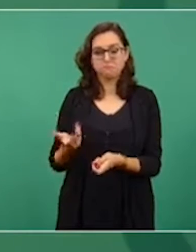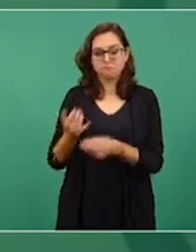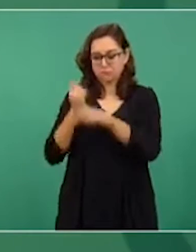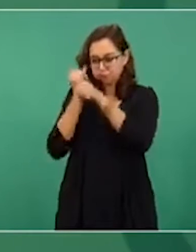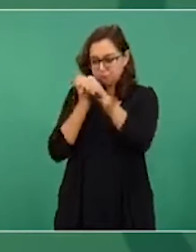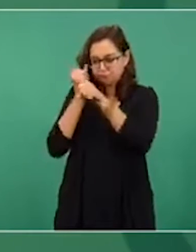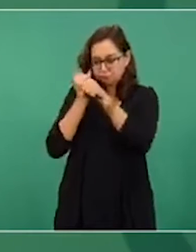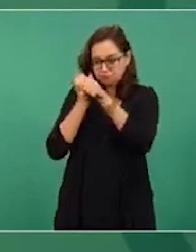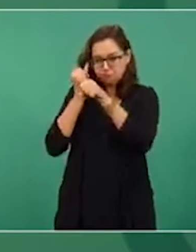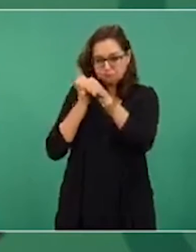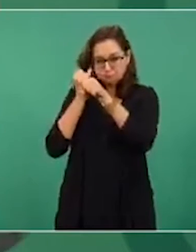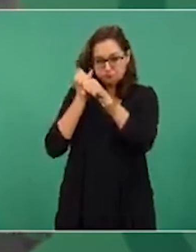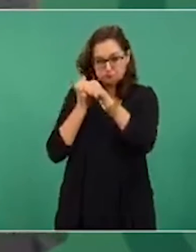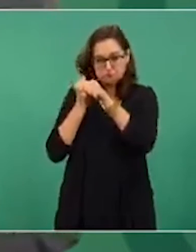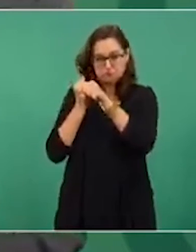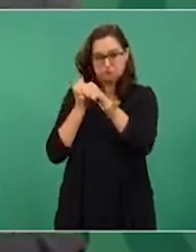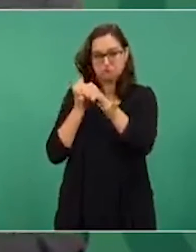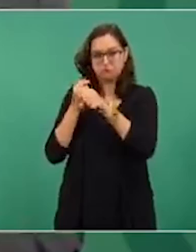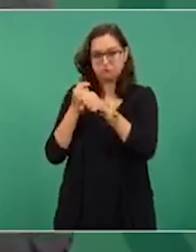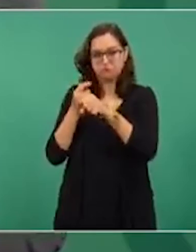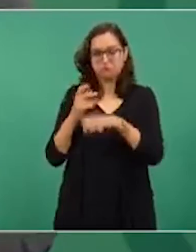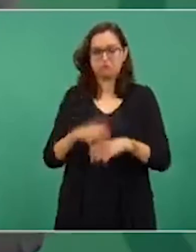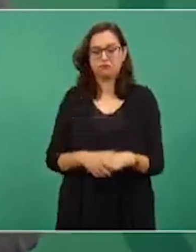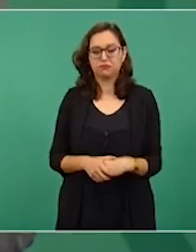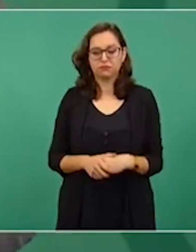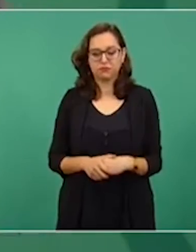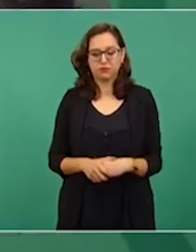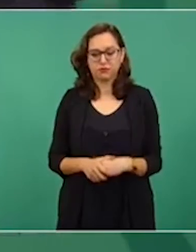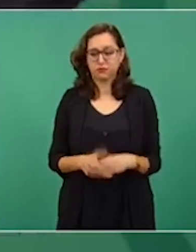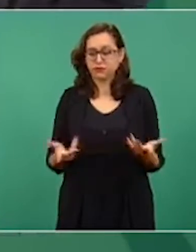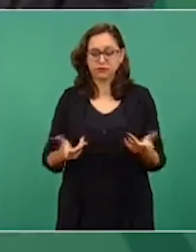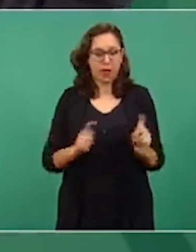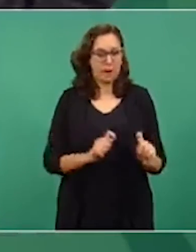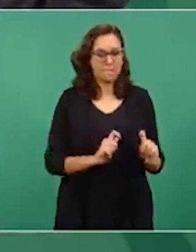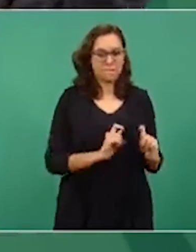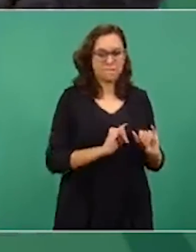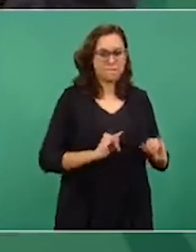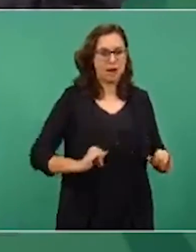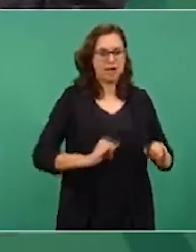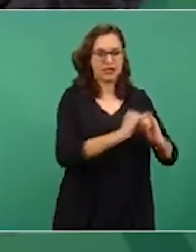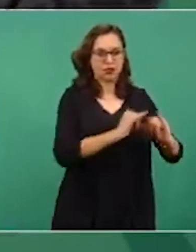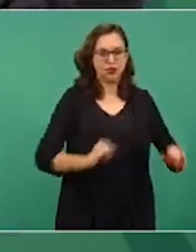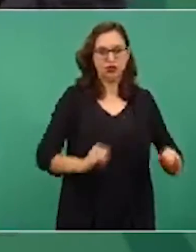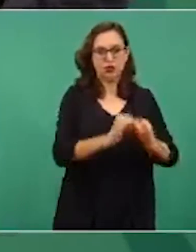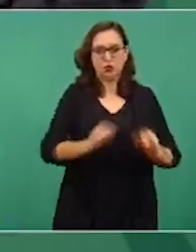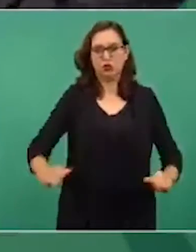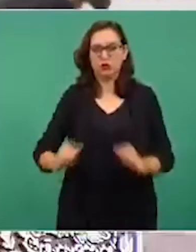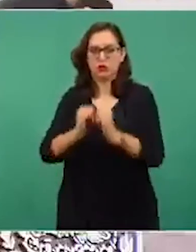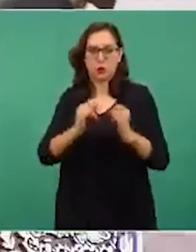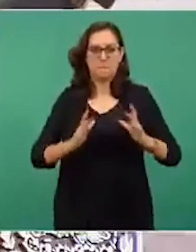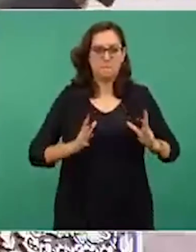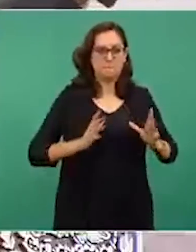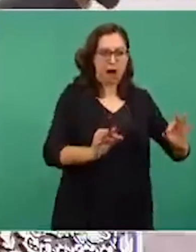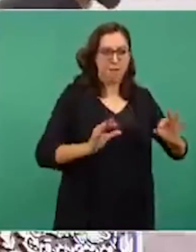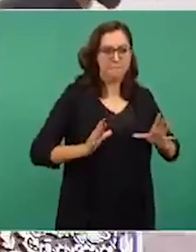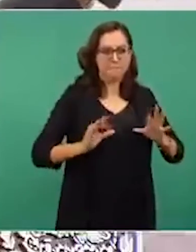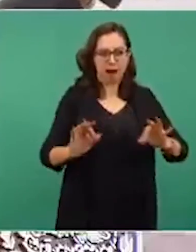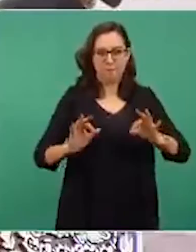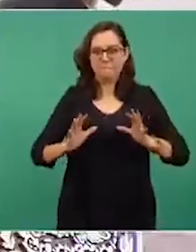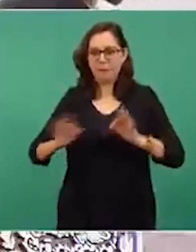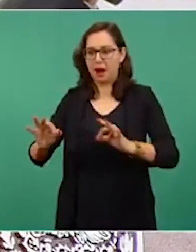investigación científica?, todo era crear aparatos.